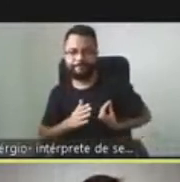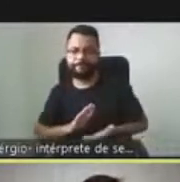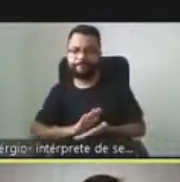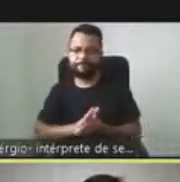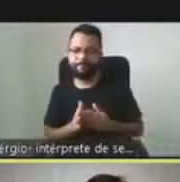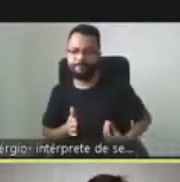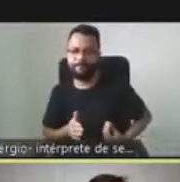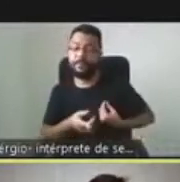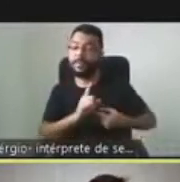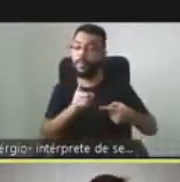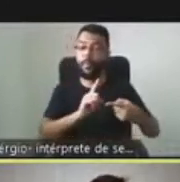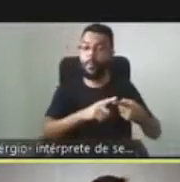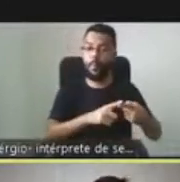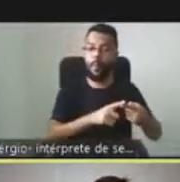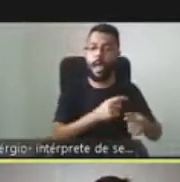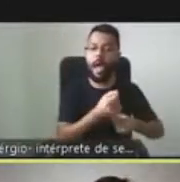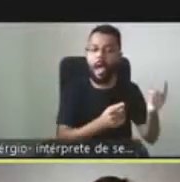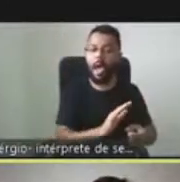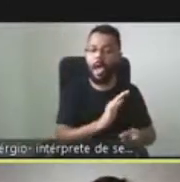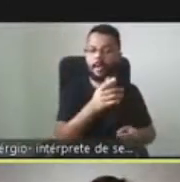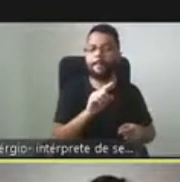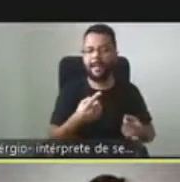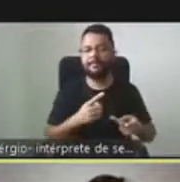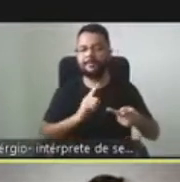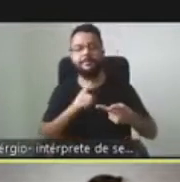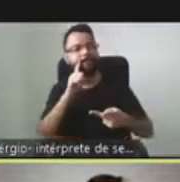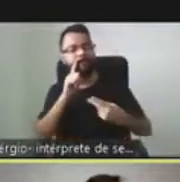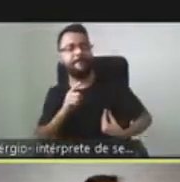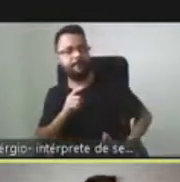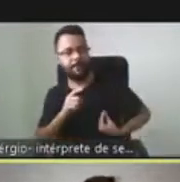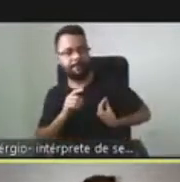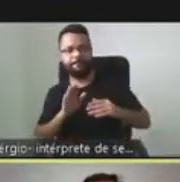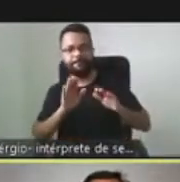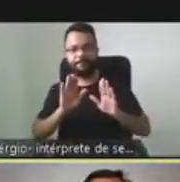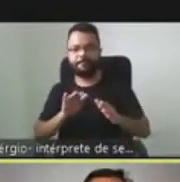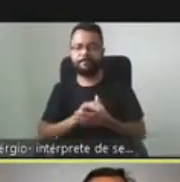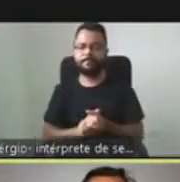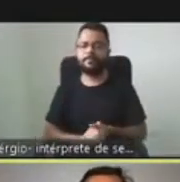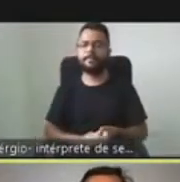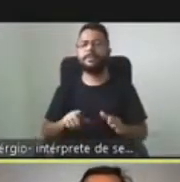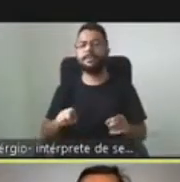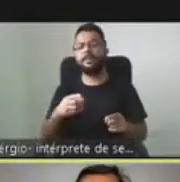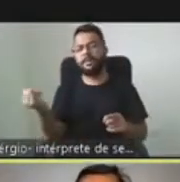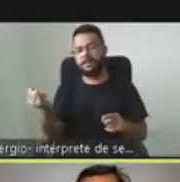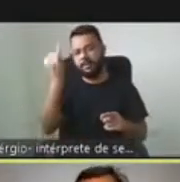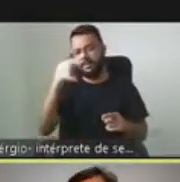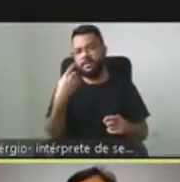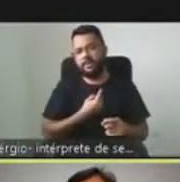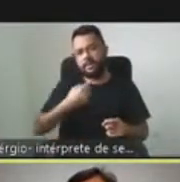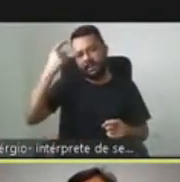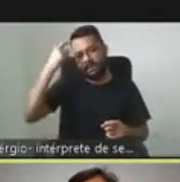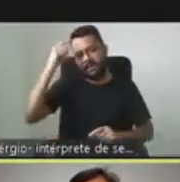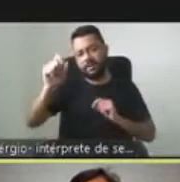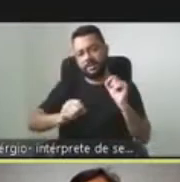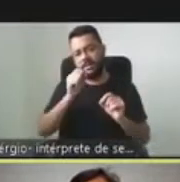prevalencia, sino también que amenazan la vida. Sin embargo, esto va a depender, el cómo se le llame, va a